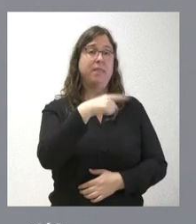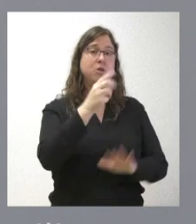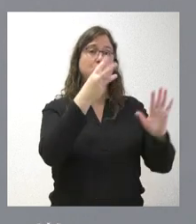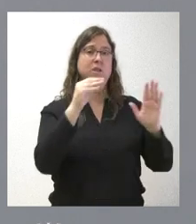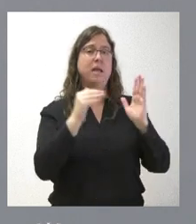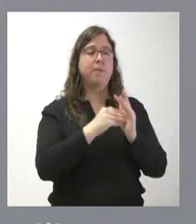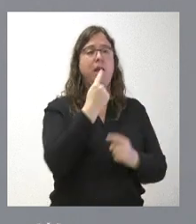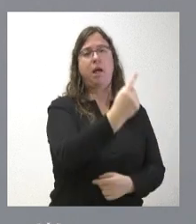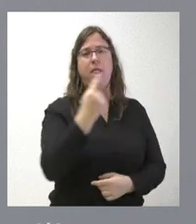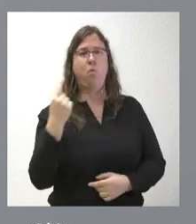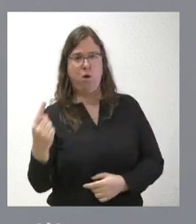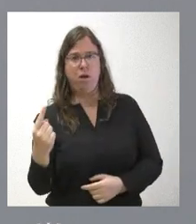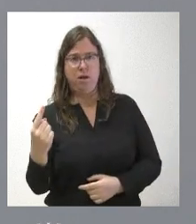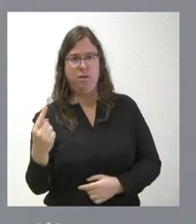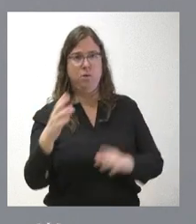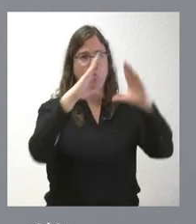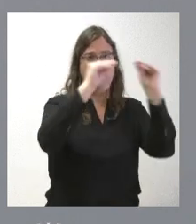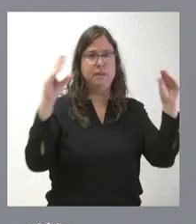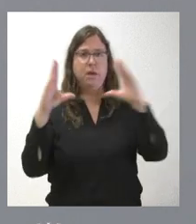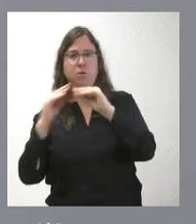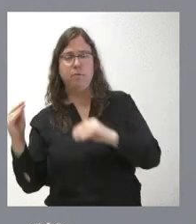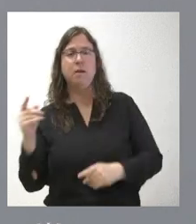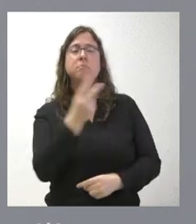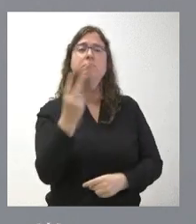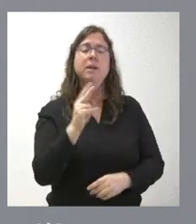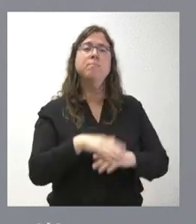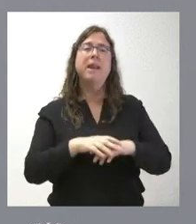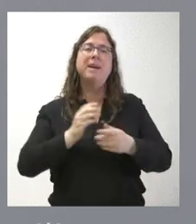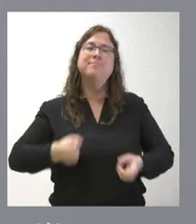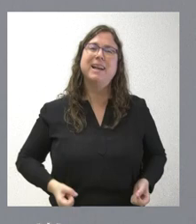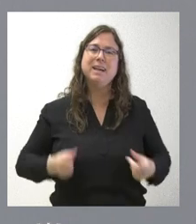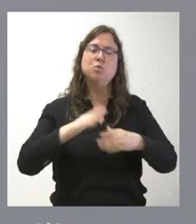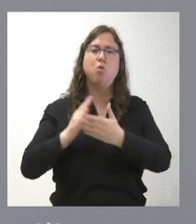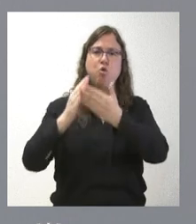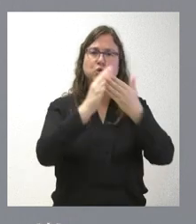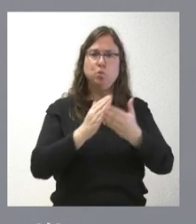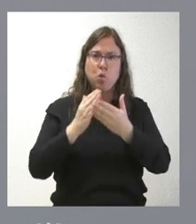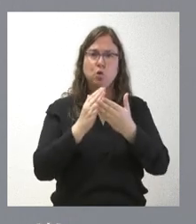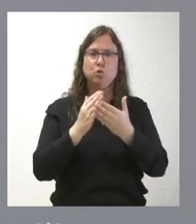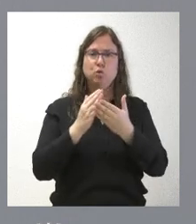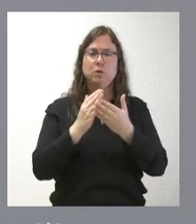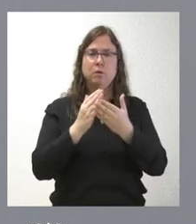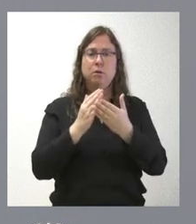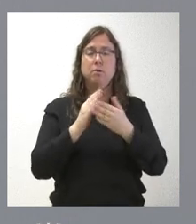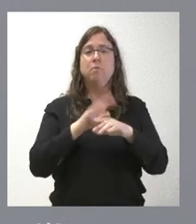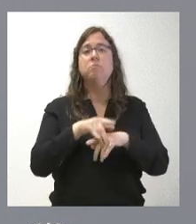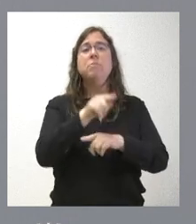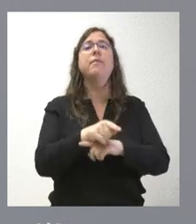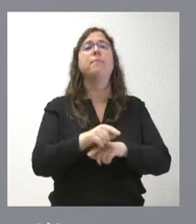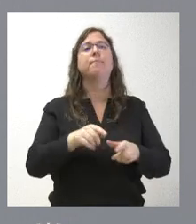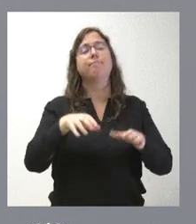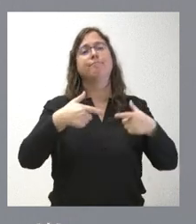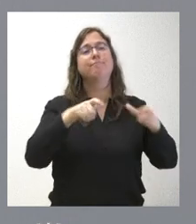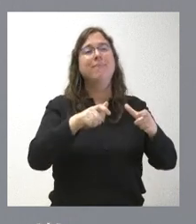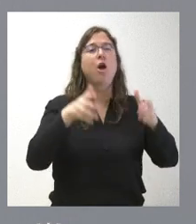euros para cada una de estas dos universidades para financiar los gastos de estudios que se les remite desde las unidades de Consejo